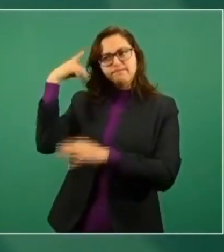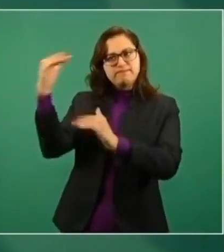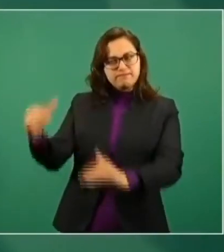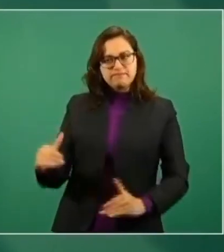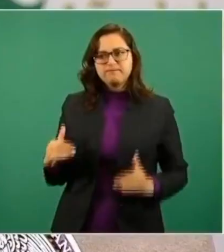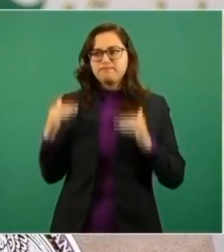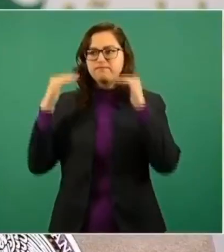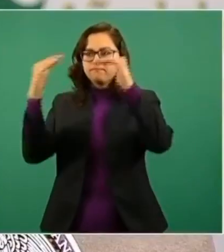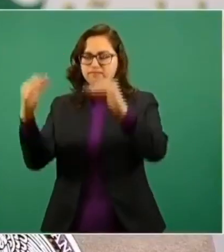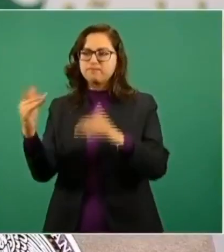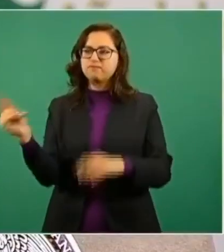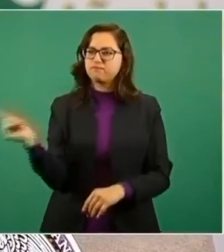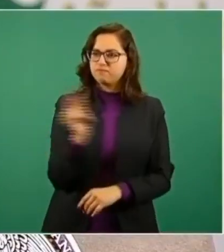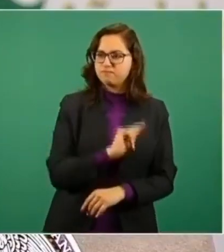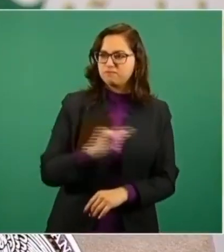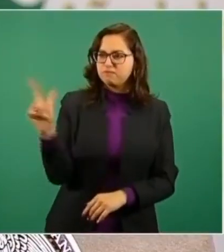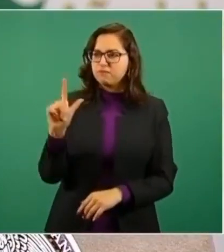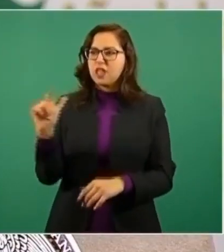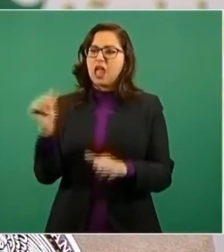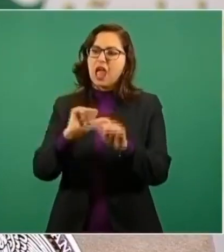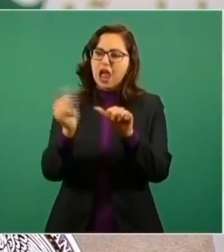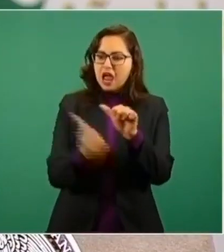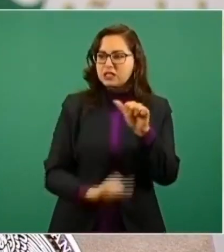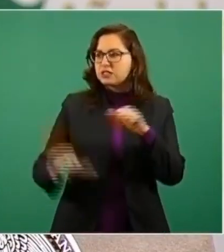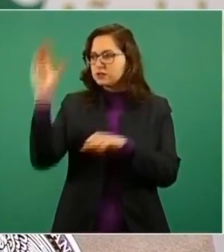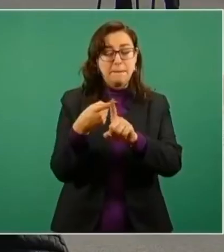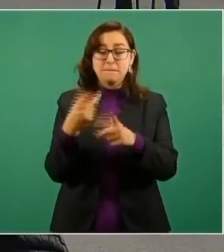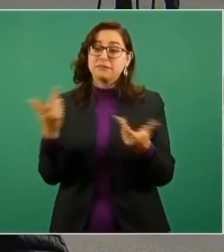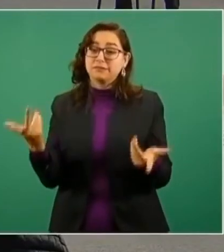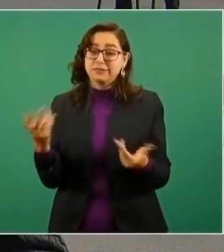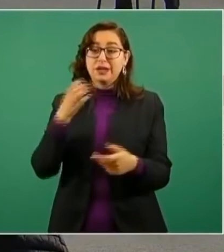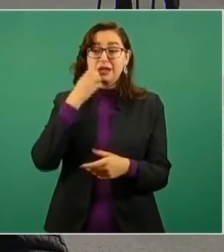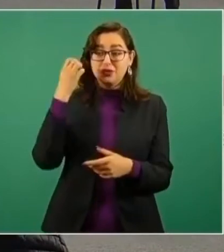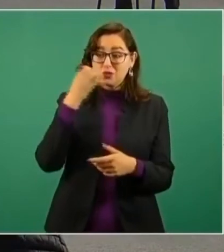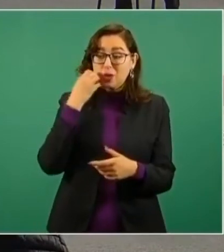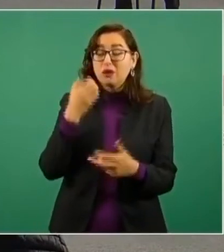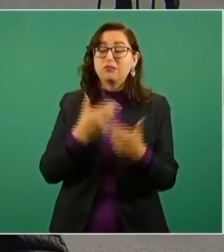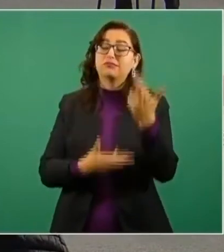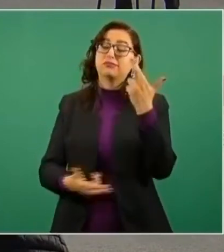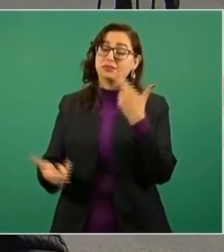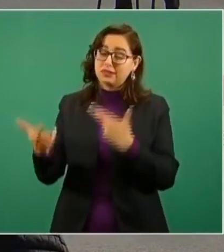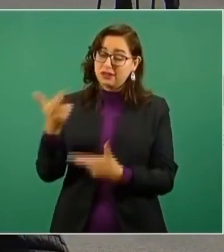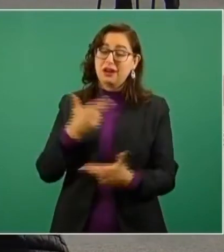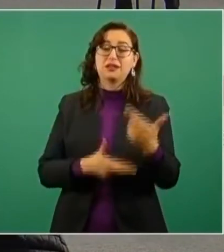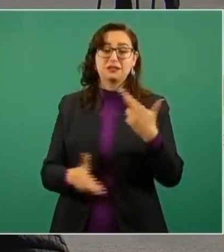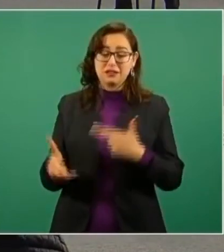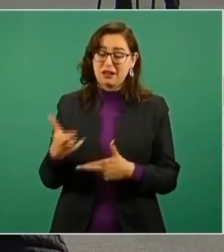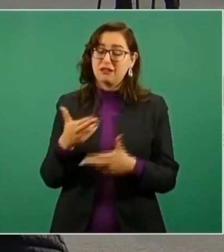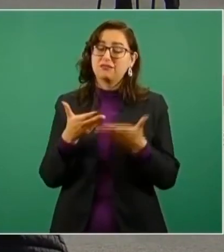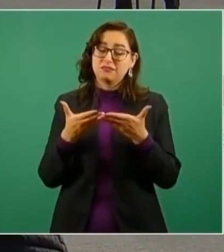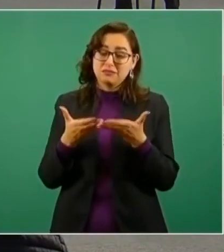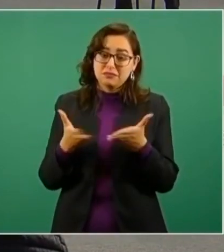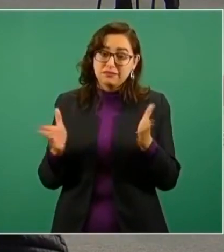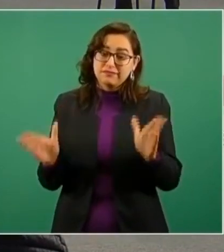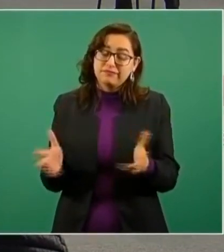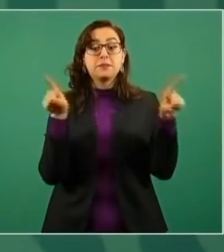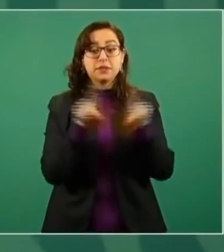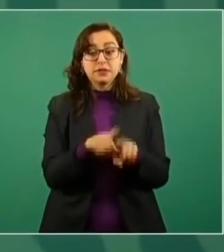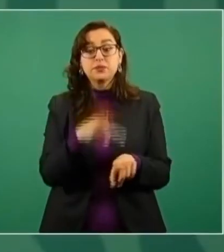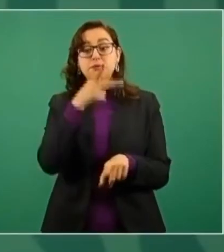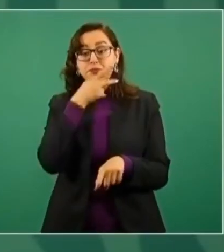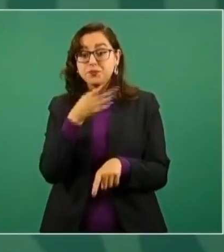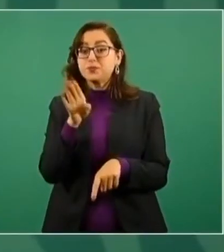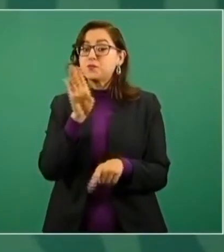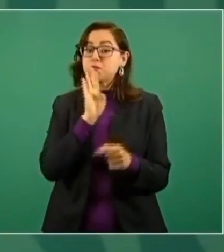agradeció al presidente la oportunidad de estar al frente de la institución. Por su parte, la maestra Delfina Gómez reconoció el gran reto que asume